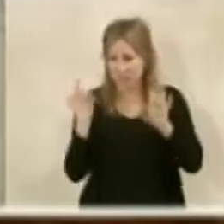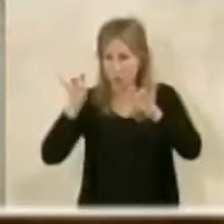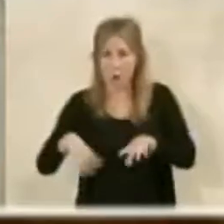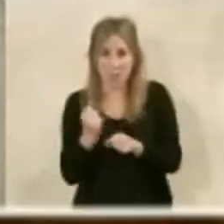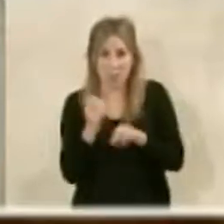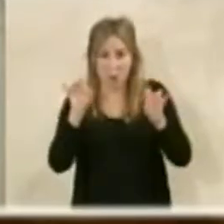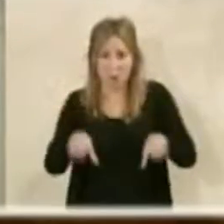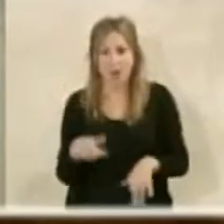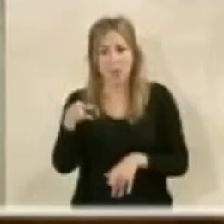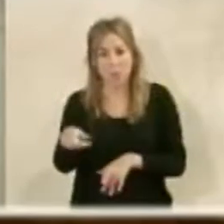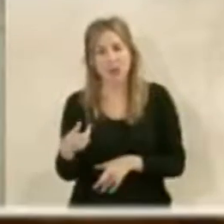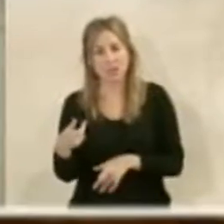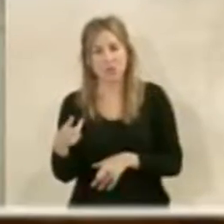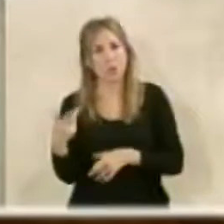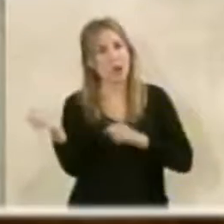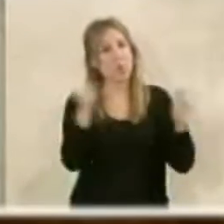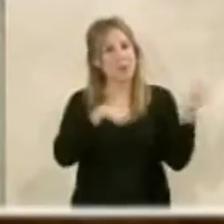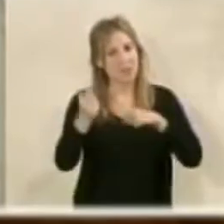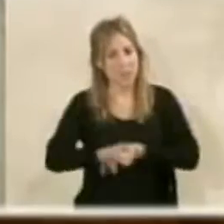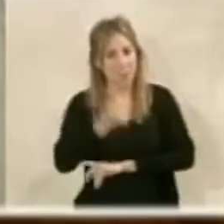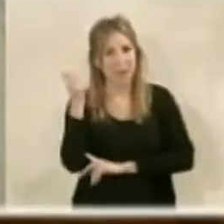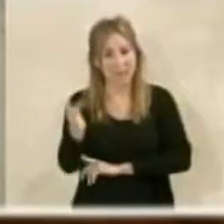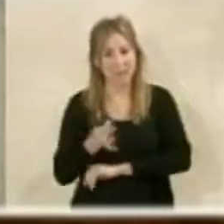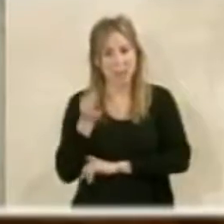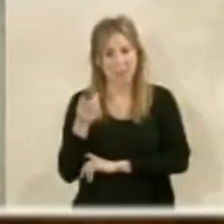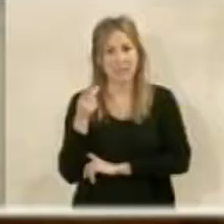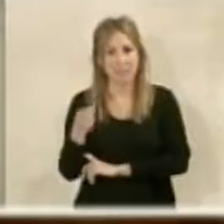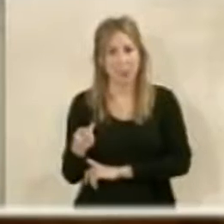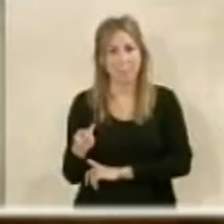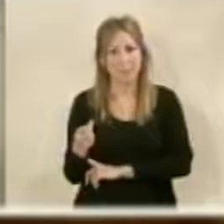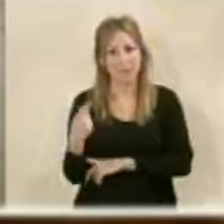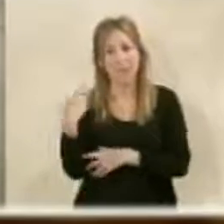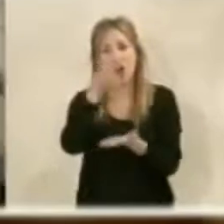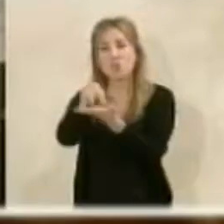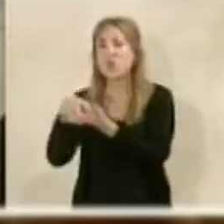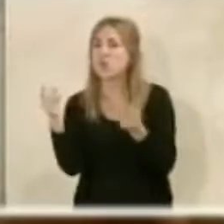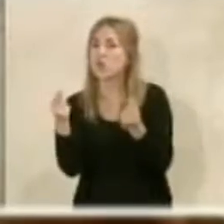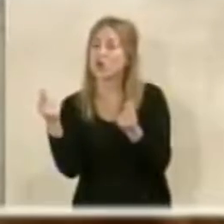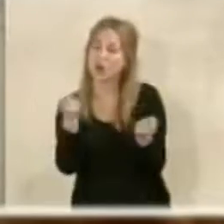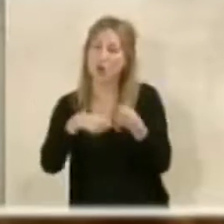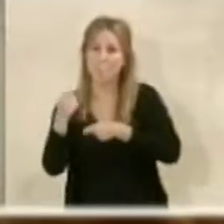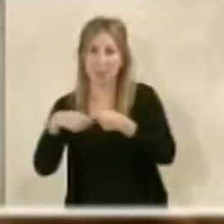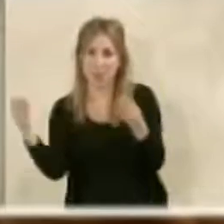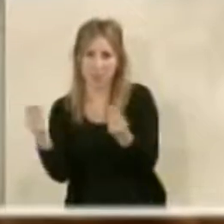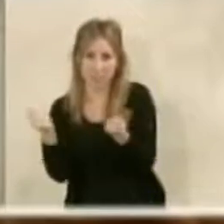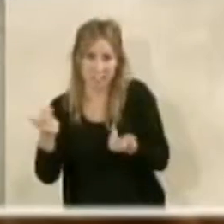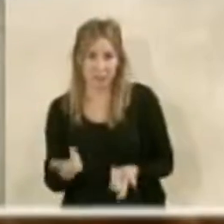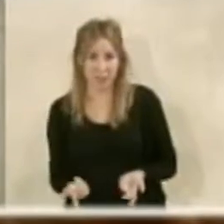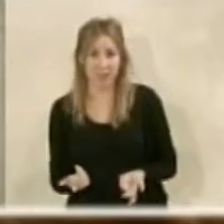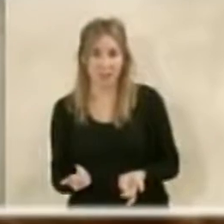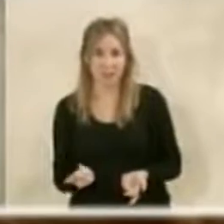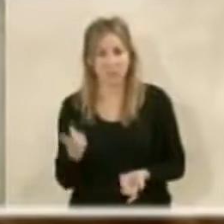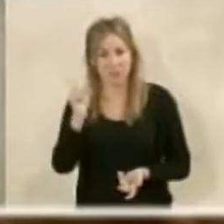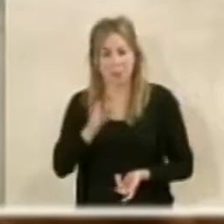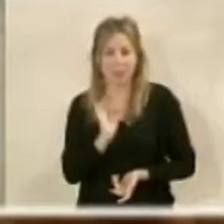un fuerte competidor y va a suponer también, en línea general, la desaparición de algunos comercios. Tiene una lectura positiva, por un lado,